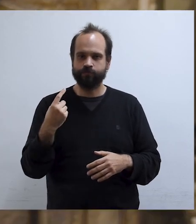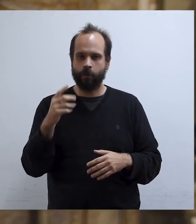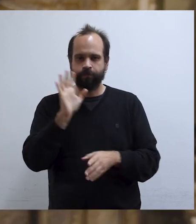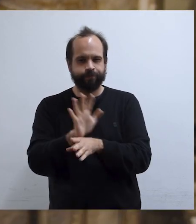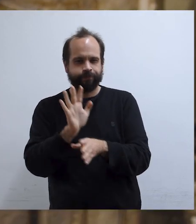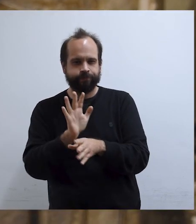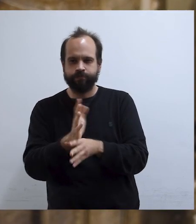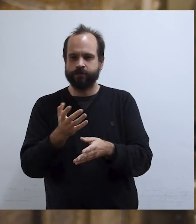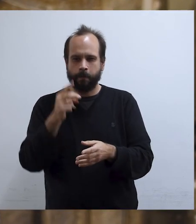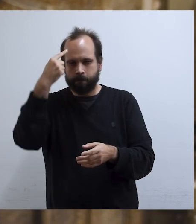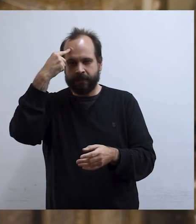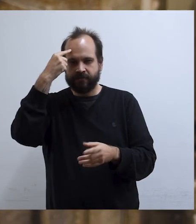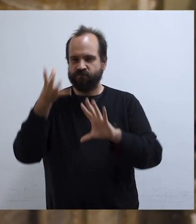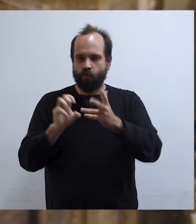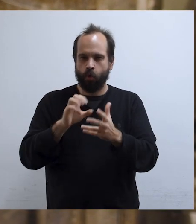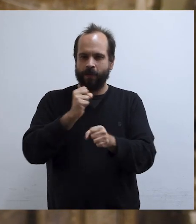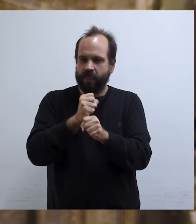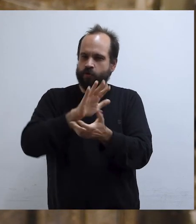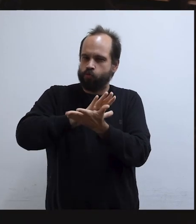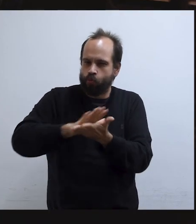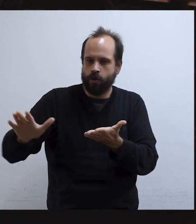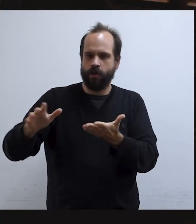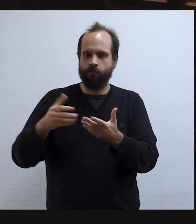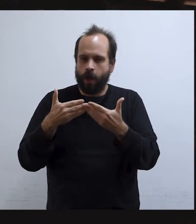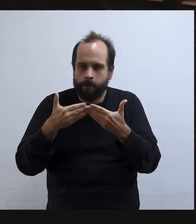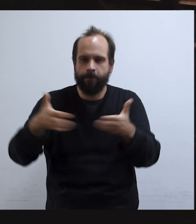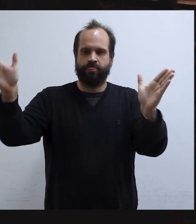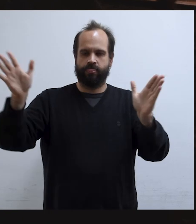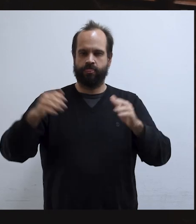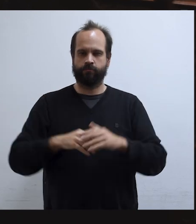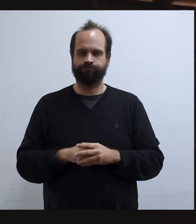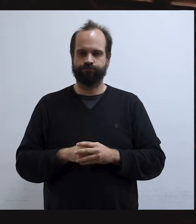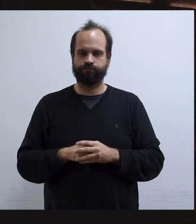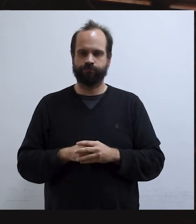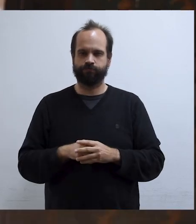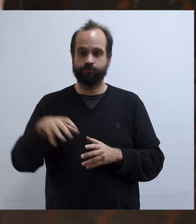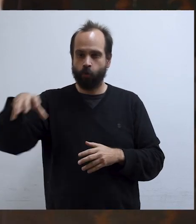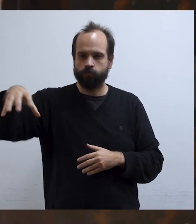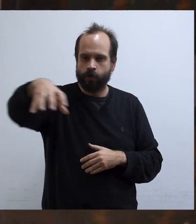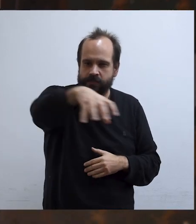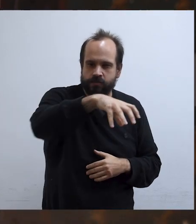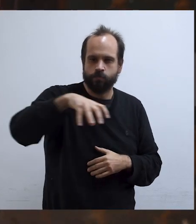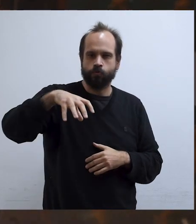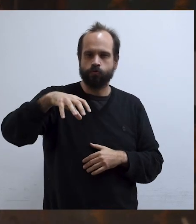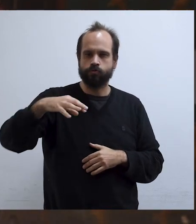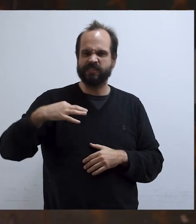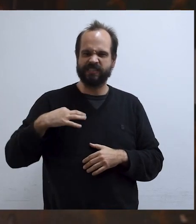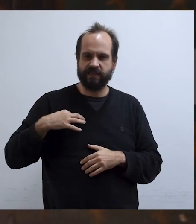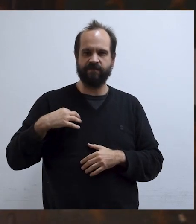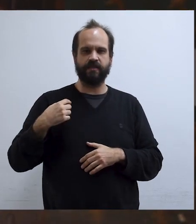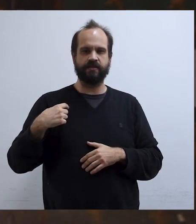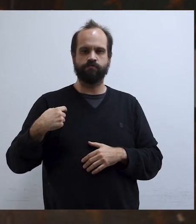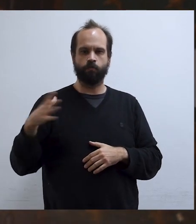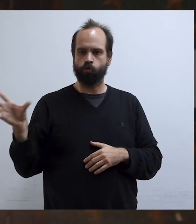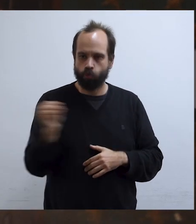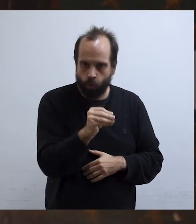imprimiendo un estilo de trabajo de mucha apertura hacia todas las organizaciones y